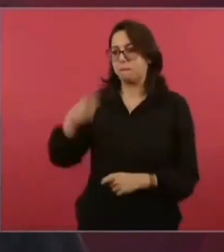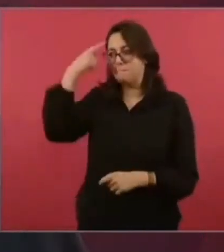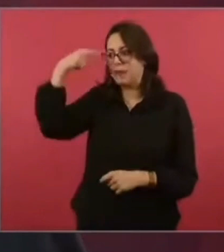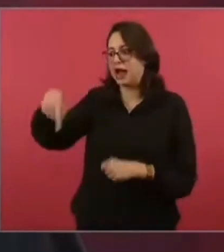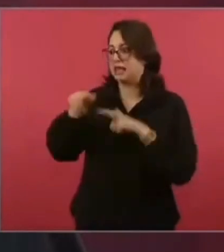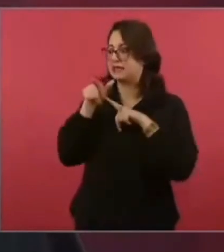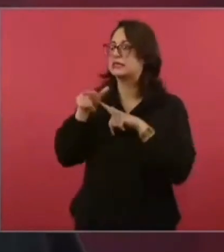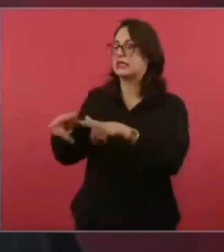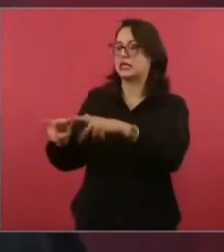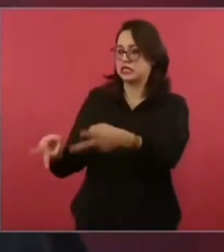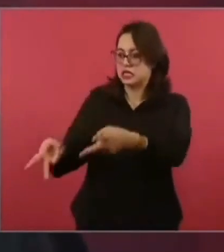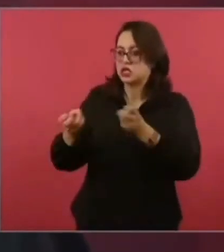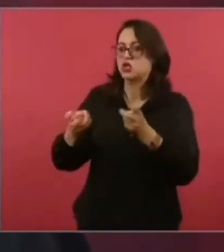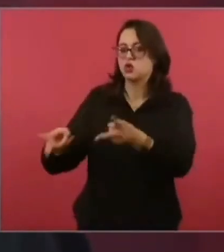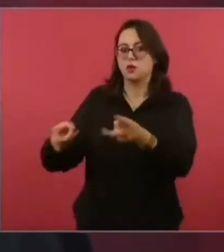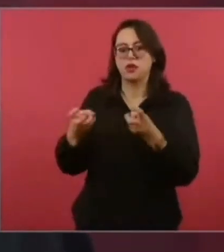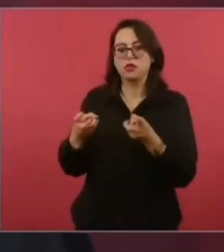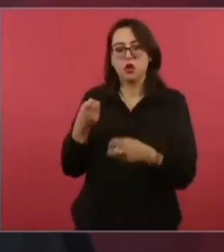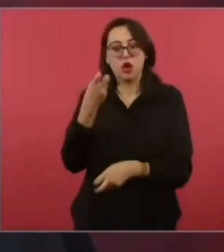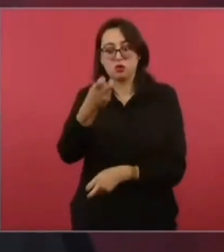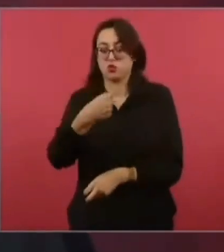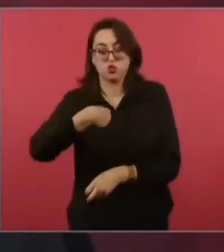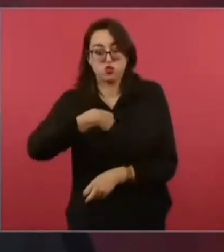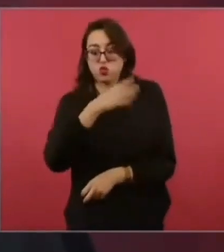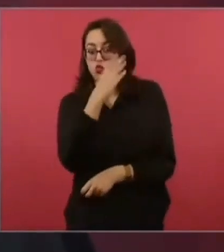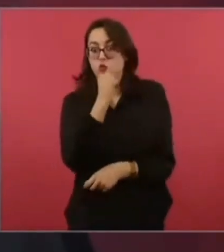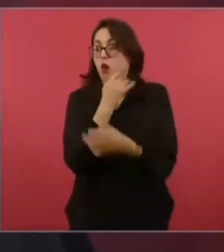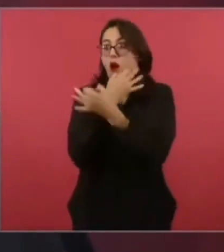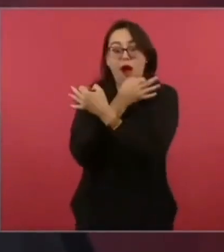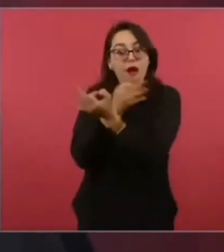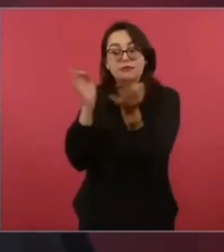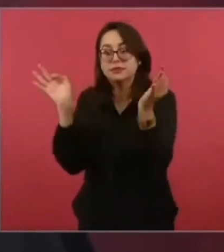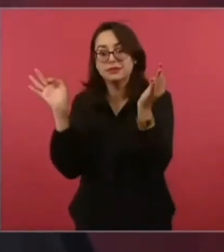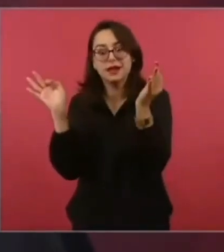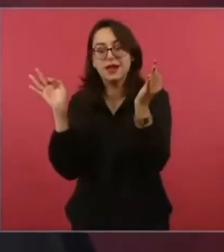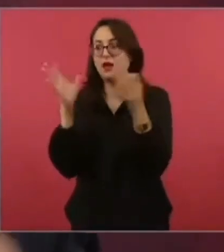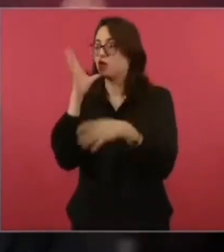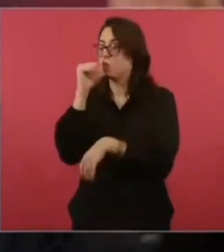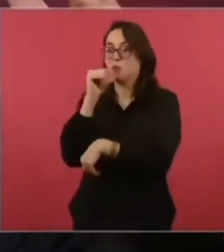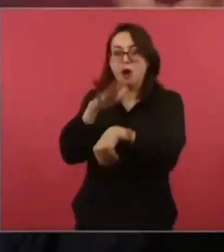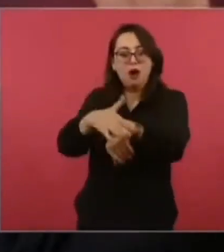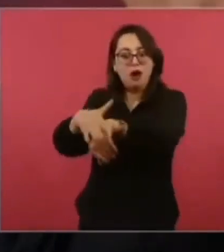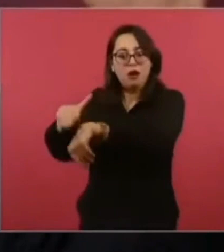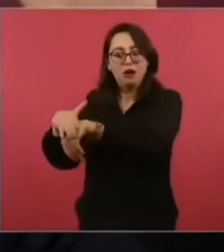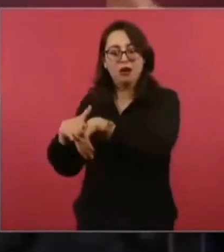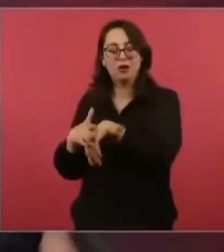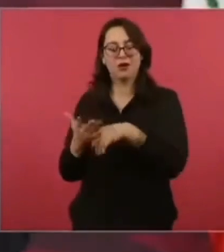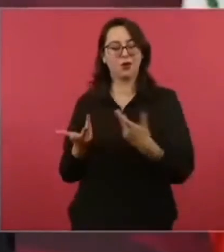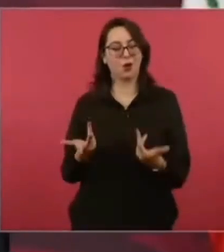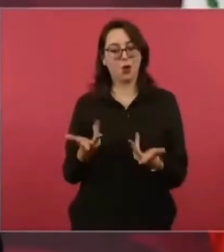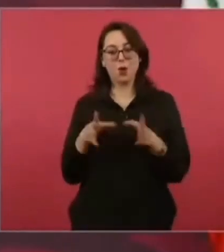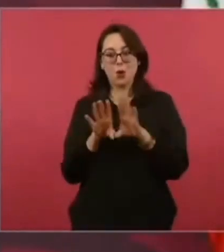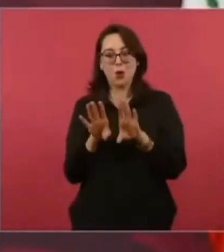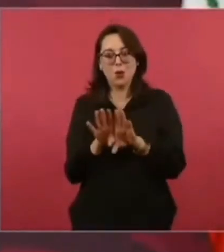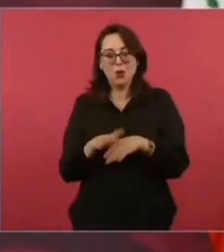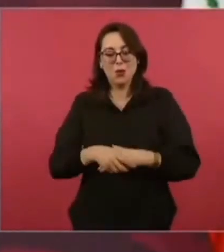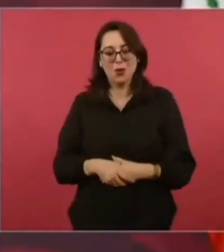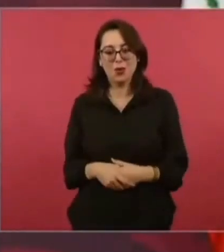tomar el gobierno para saquear y mantener en el abandono